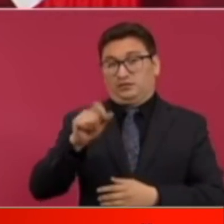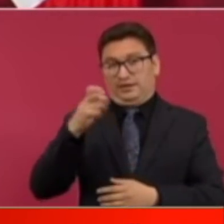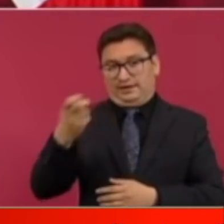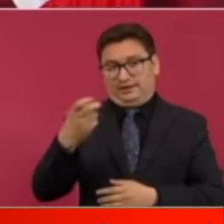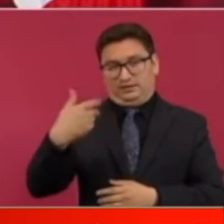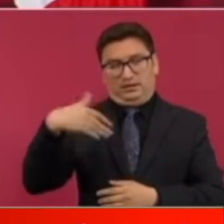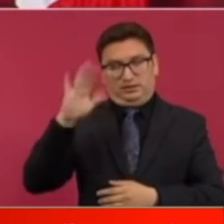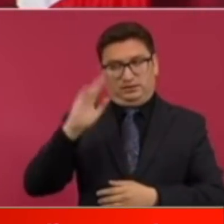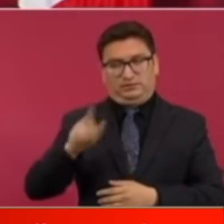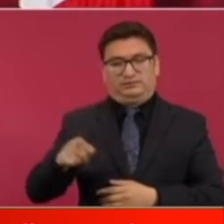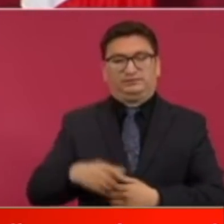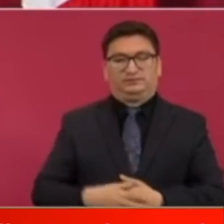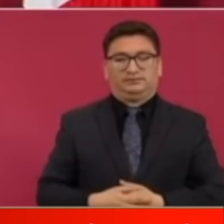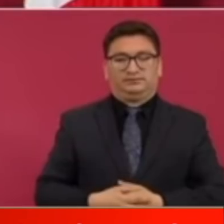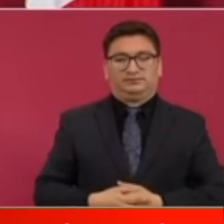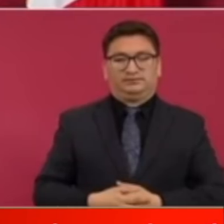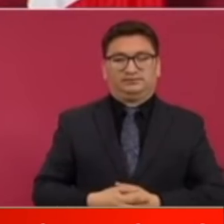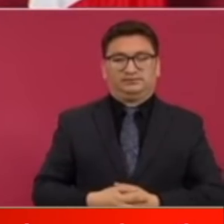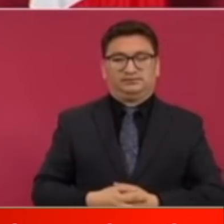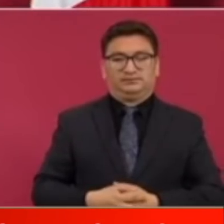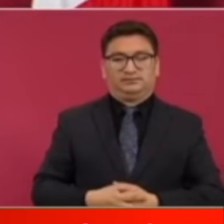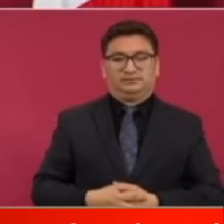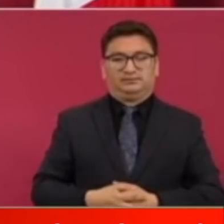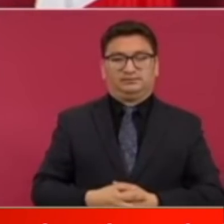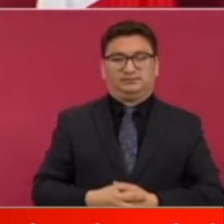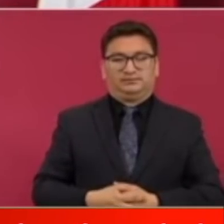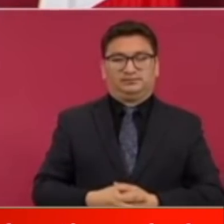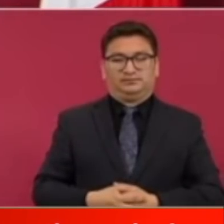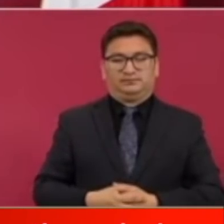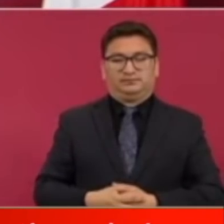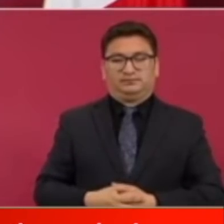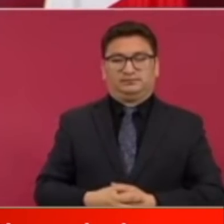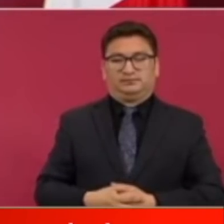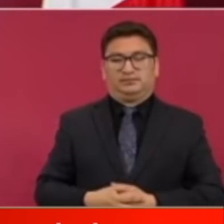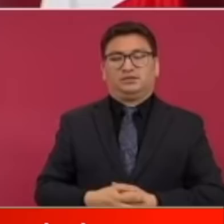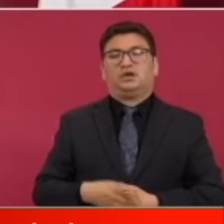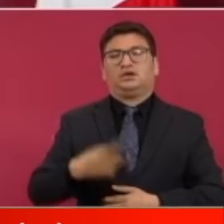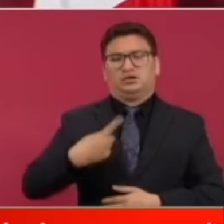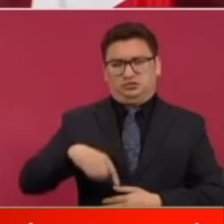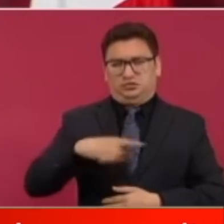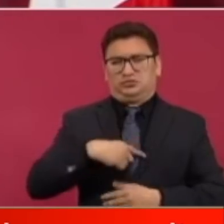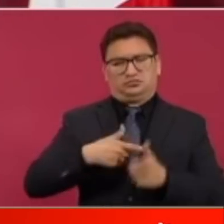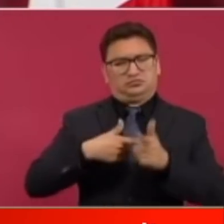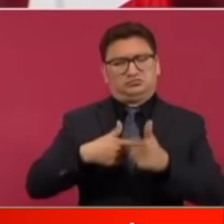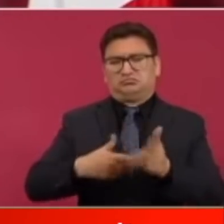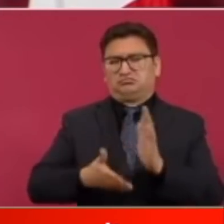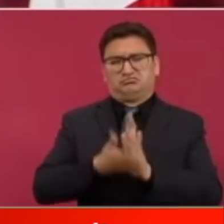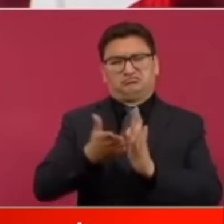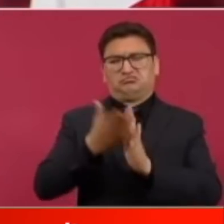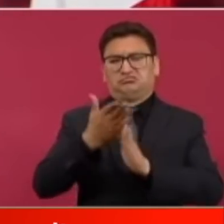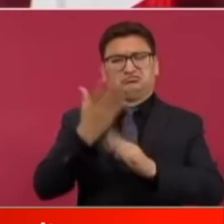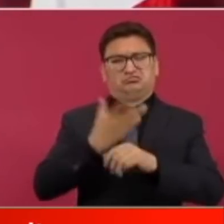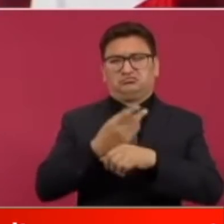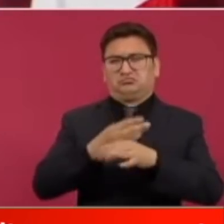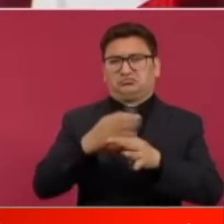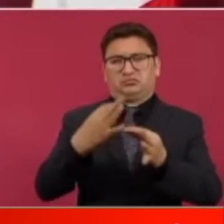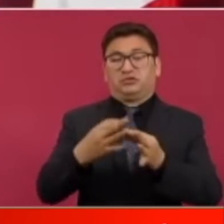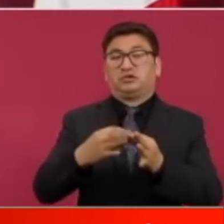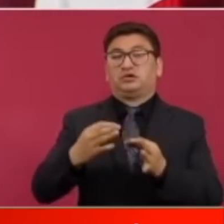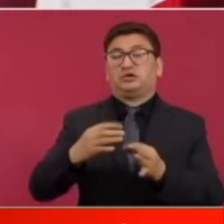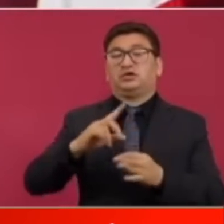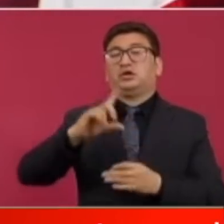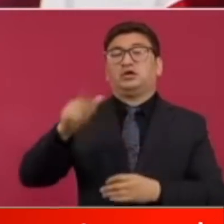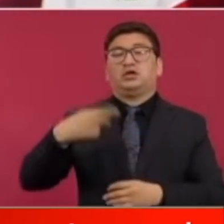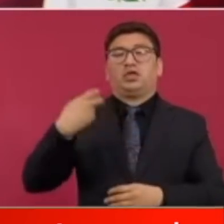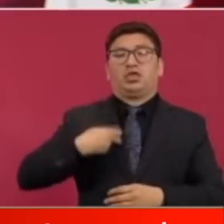lo dio a conocer el presidente Andrés Manuel López Obrador que de paso le puso un cachetadón guajolotero a los medios